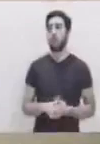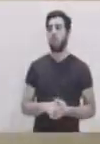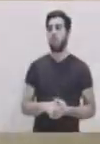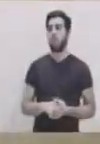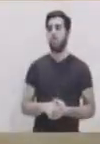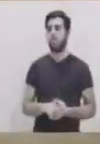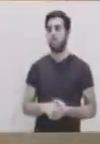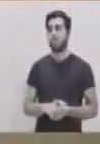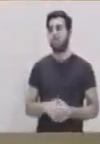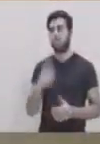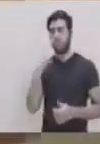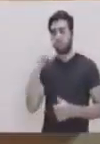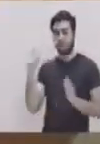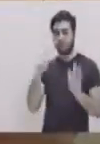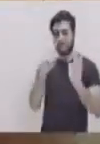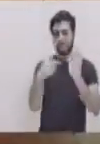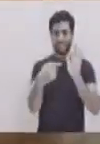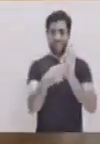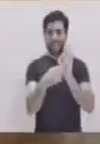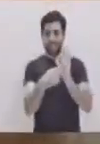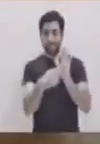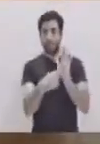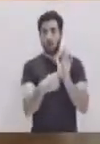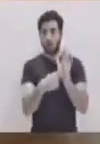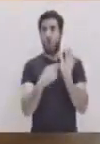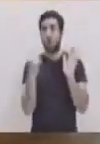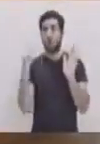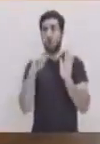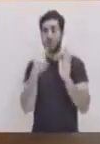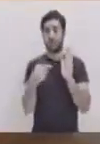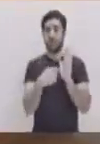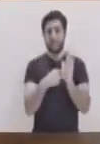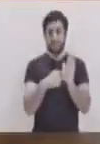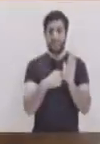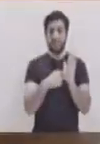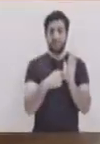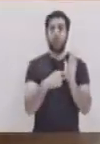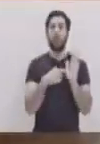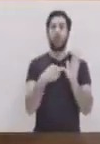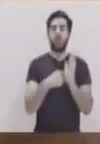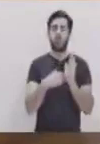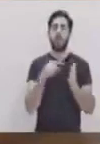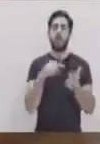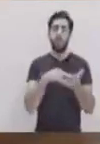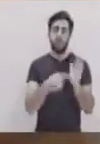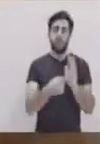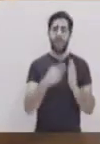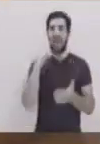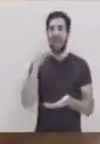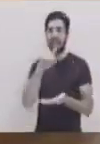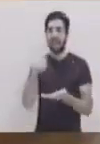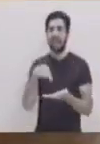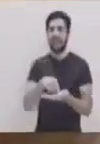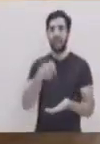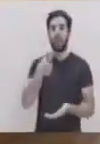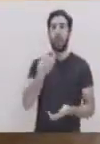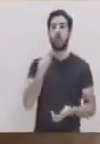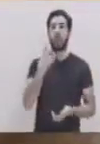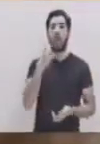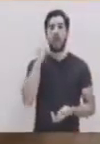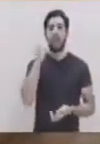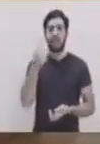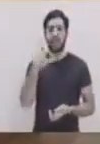Si logras ver, tenemos la parte central que directamente es nuestro